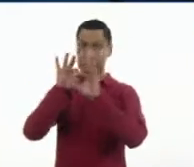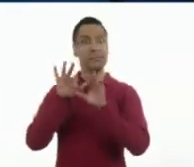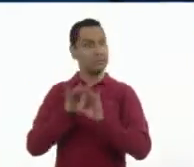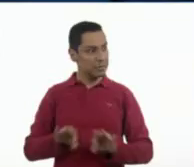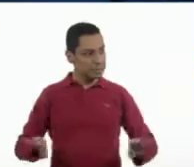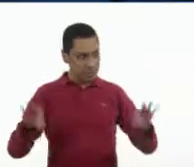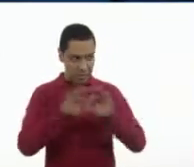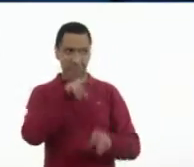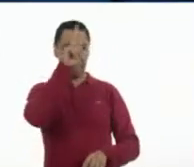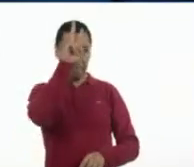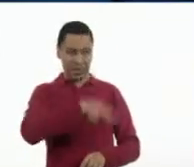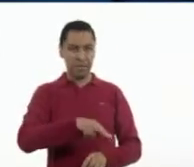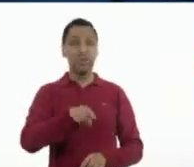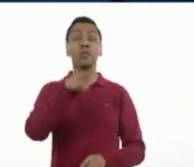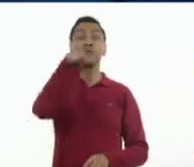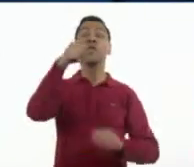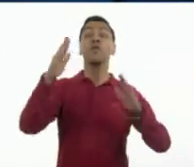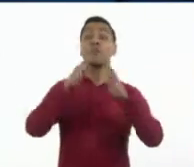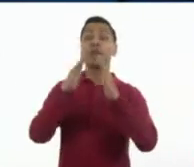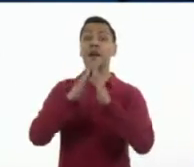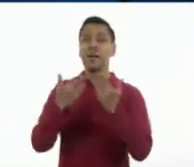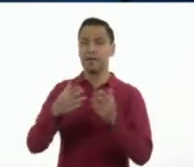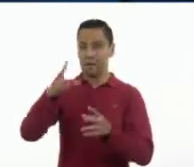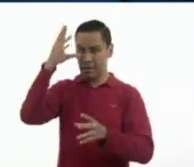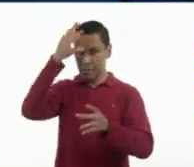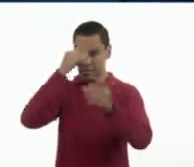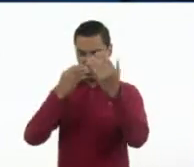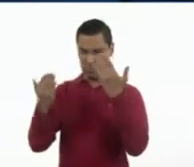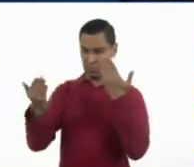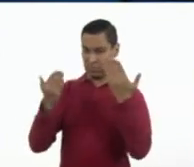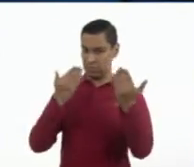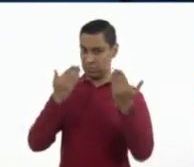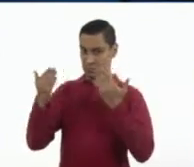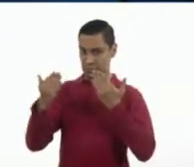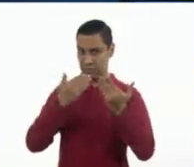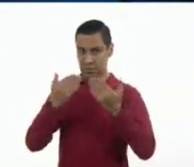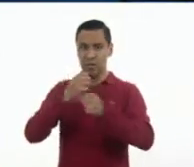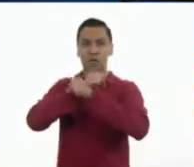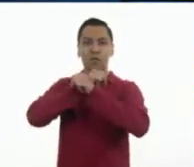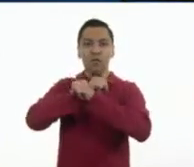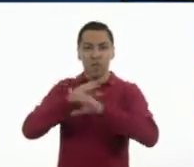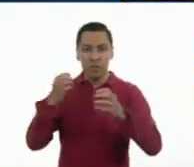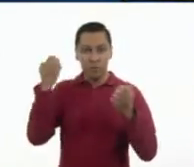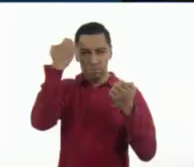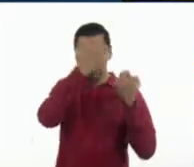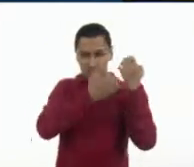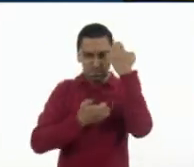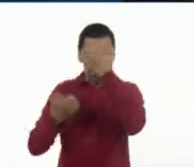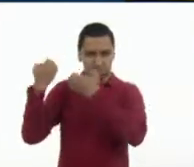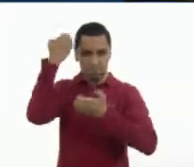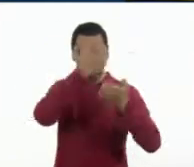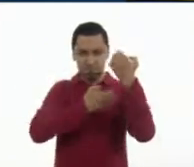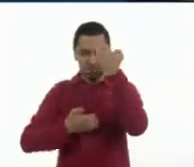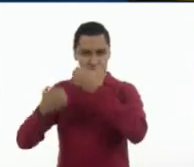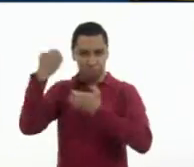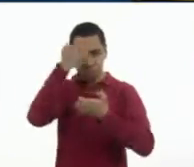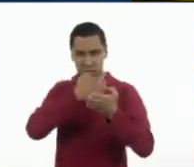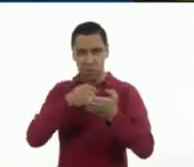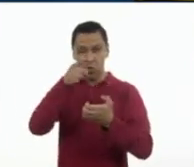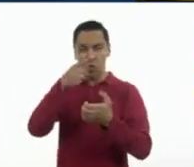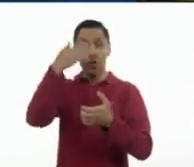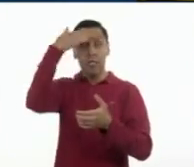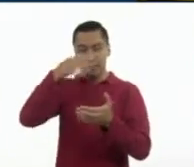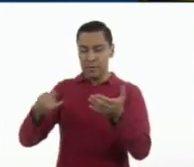importantísimo. Y ustedes, alumnos en casa, para que aprendan a analizar los anuncios publicitarios o de propaganda y sepan tomar una